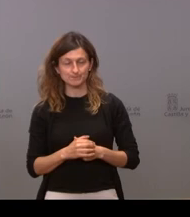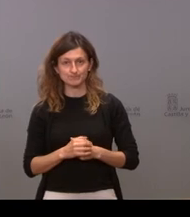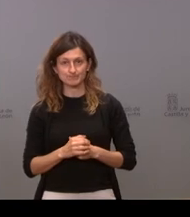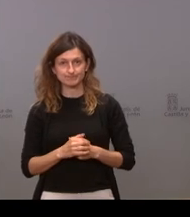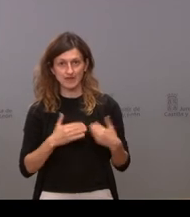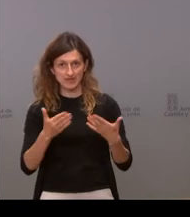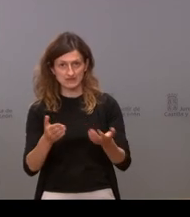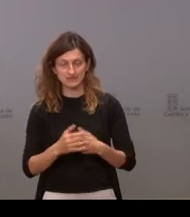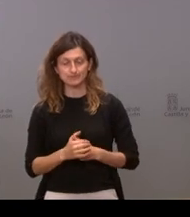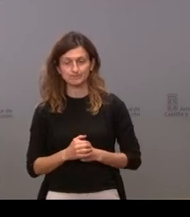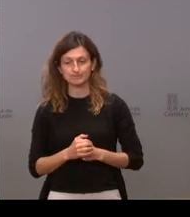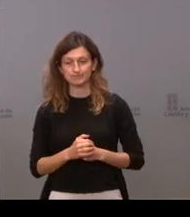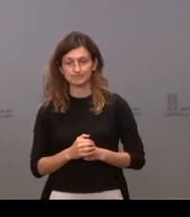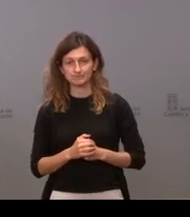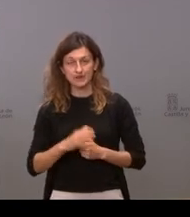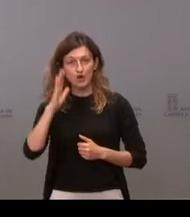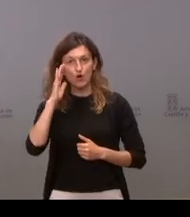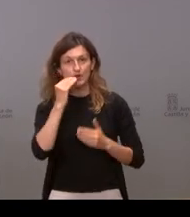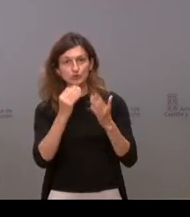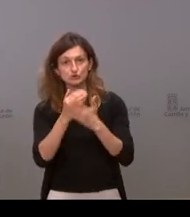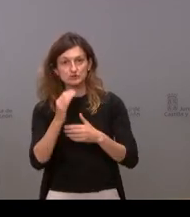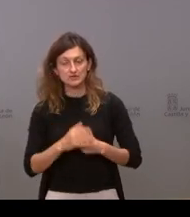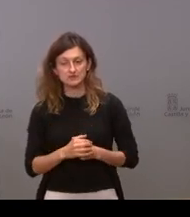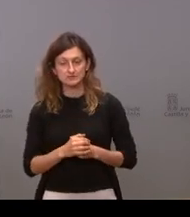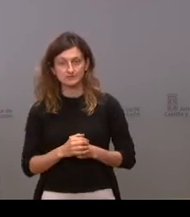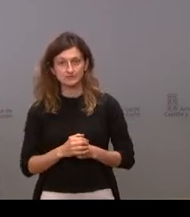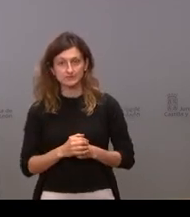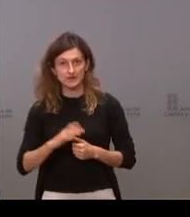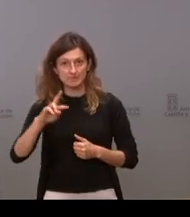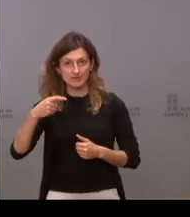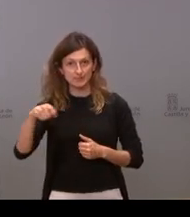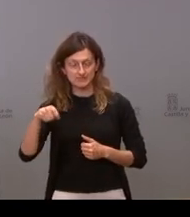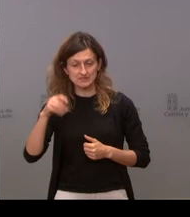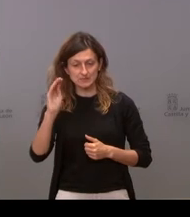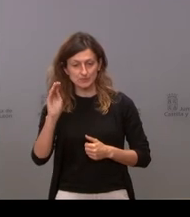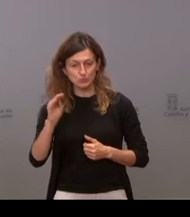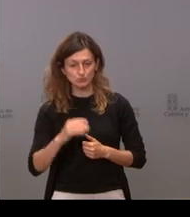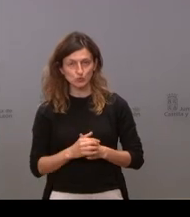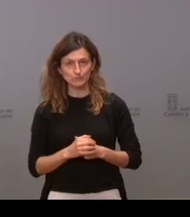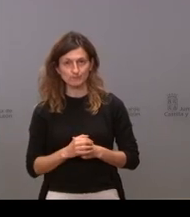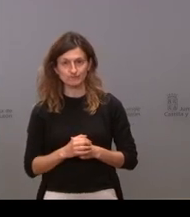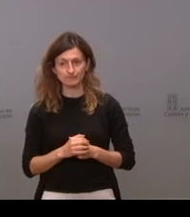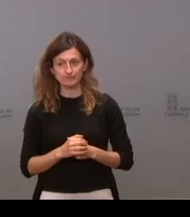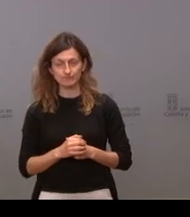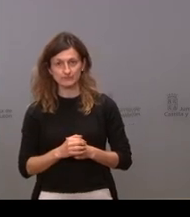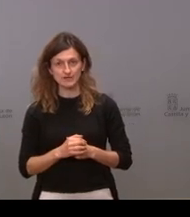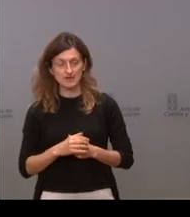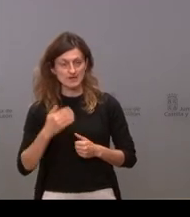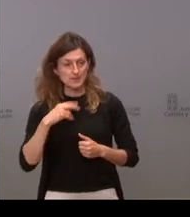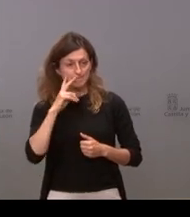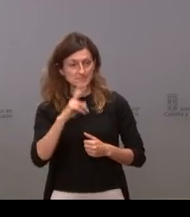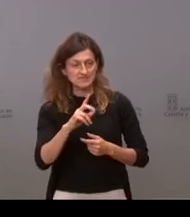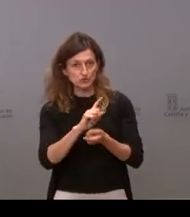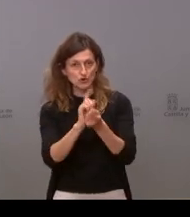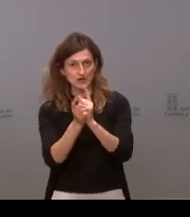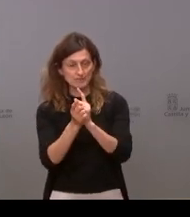adelante Hola buenos días para el señor Igea le quería preguntar si vistos todos los cambios que se han hecho